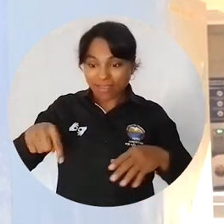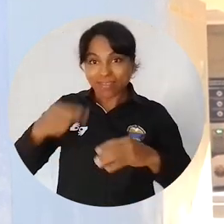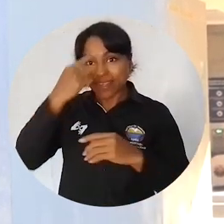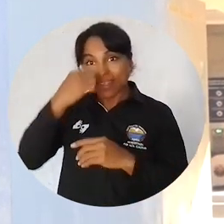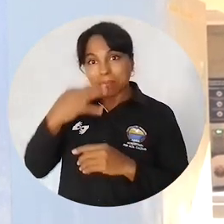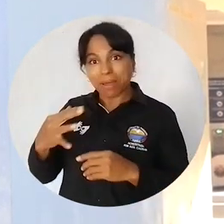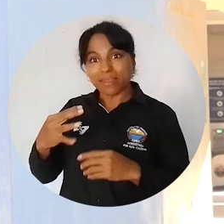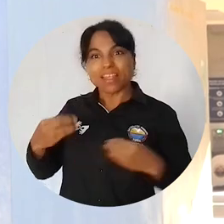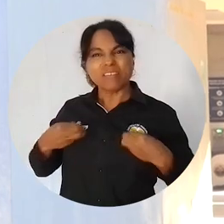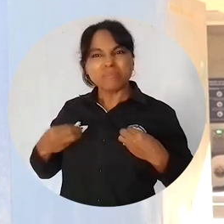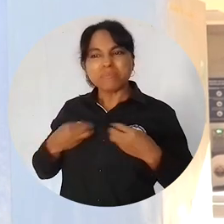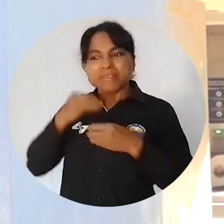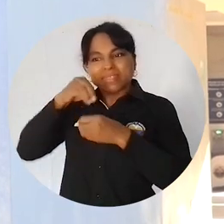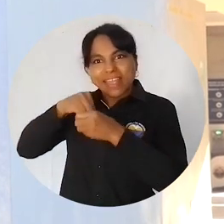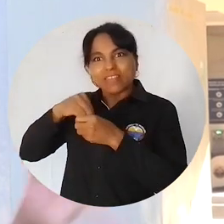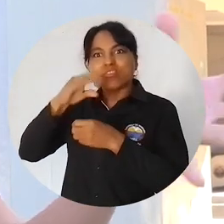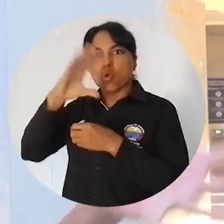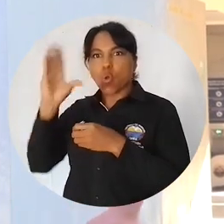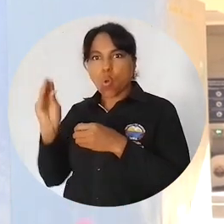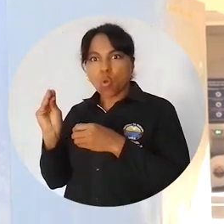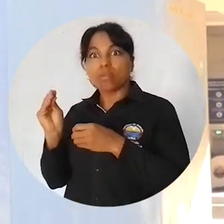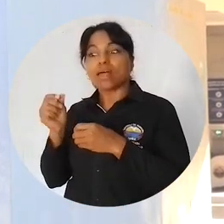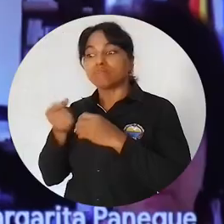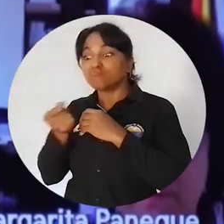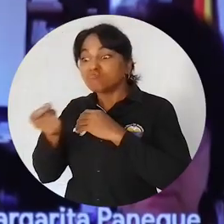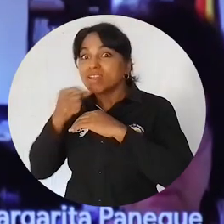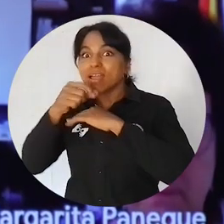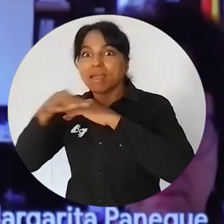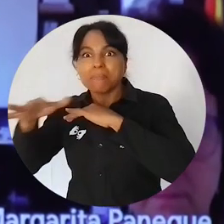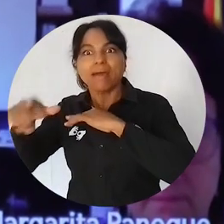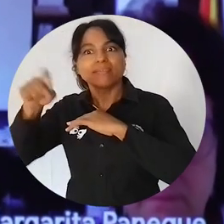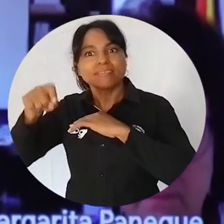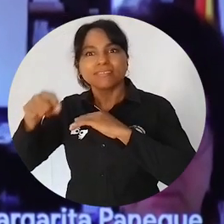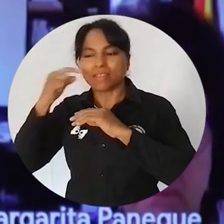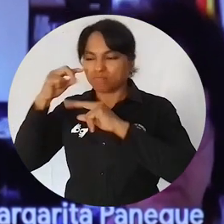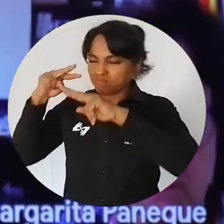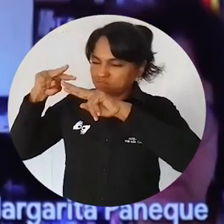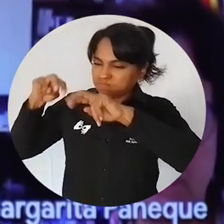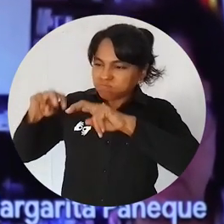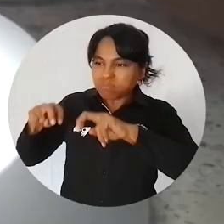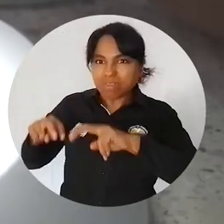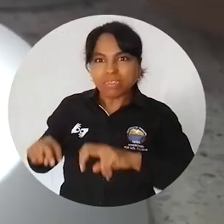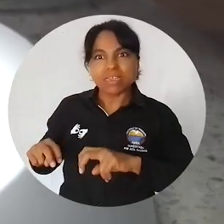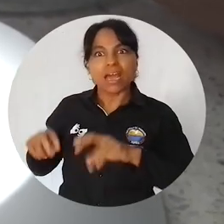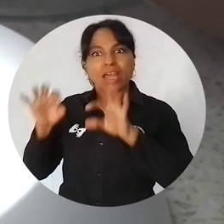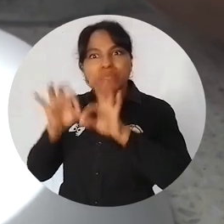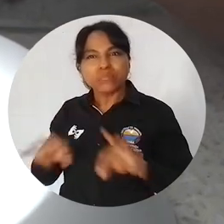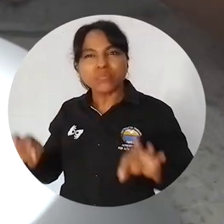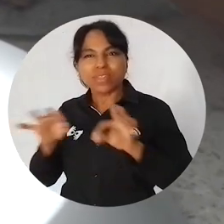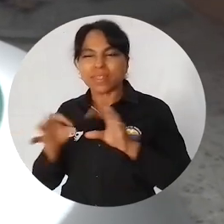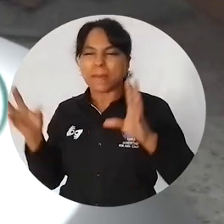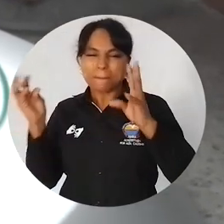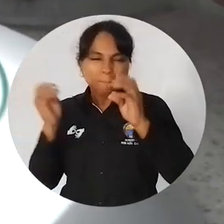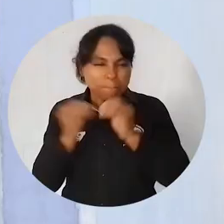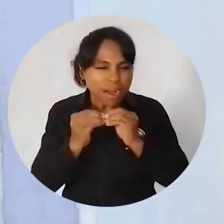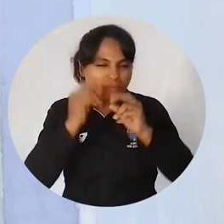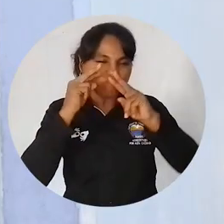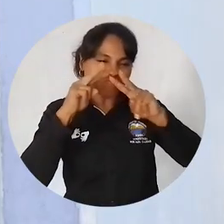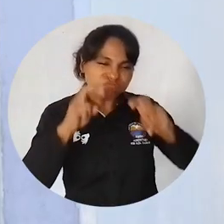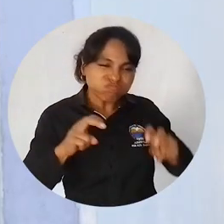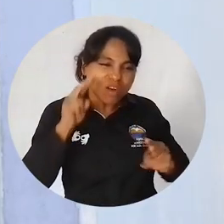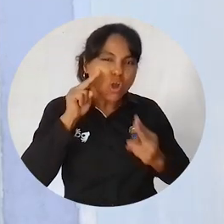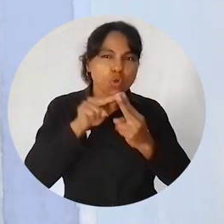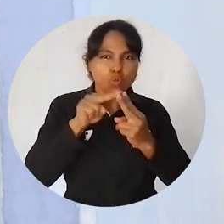tenemos el mar al frente y pues tenemos que investigar, pues nos va a servir muchísimo a nosotros para seguir estudiando más el mar